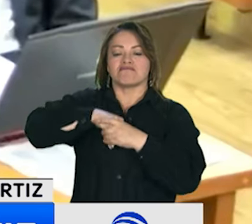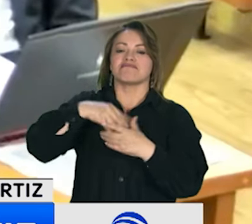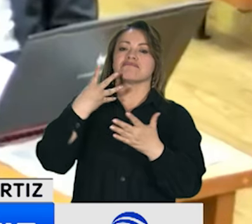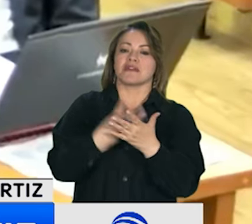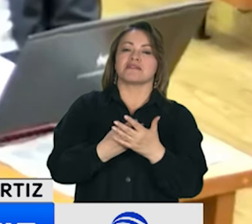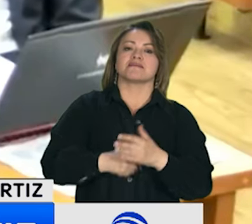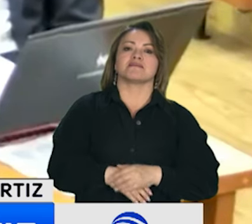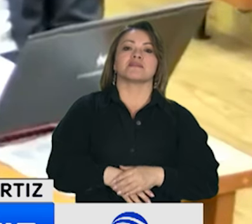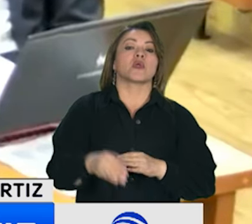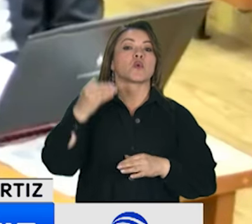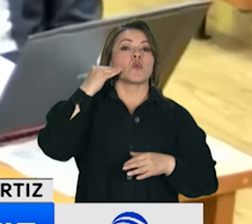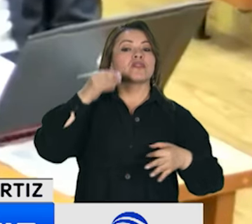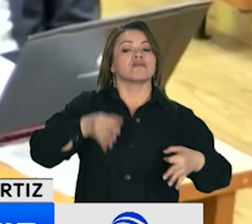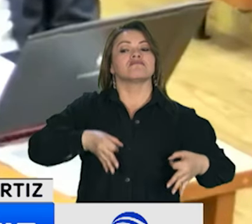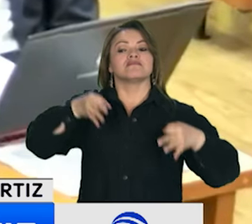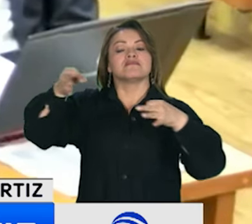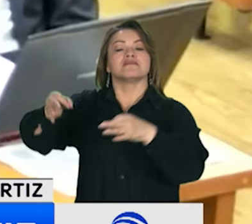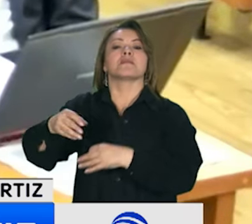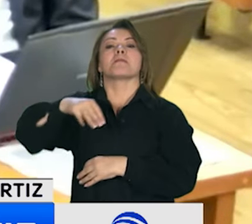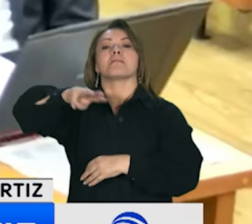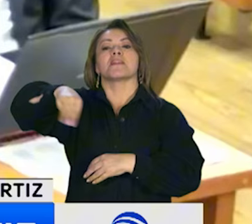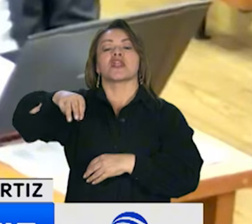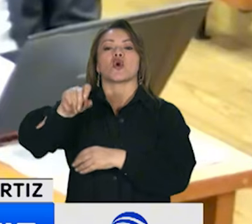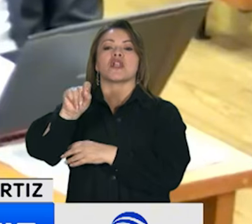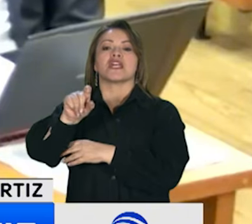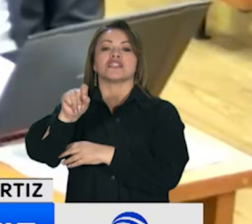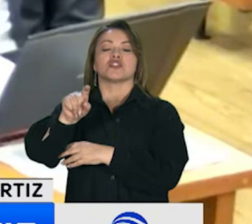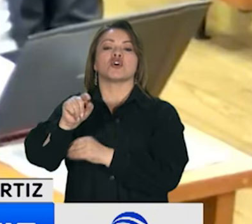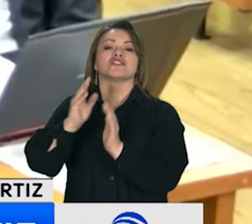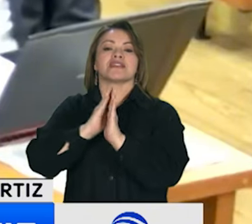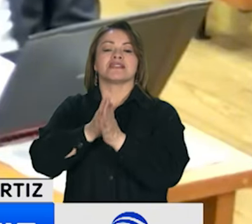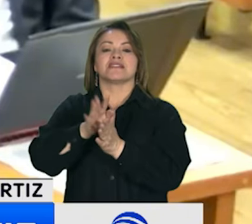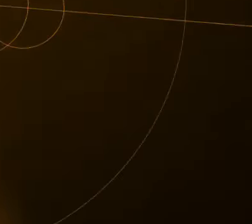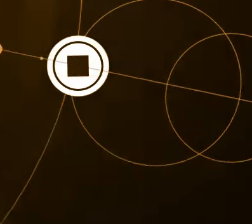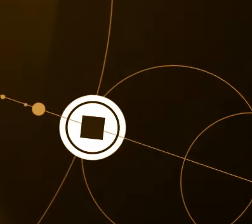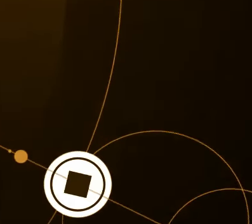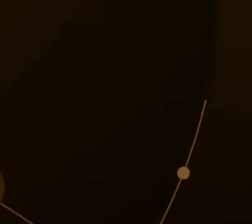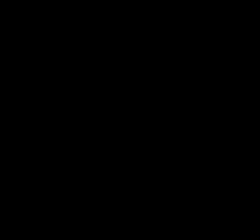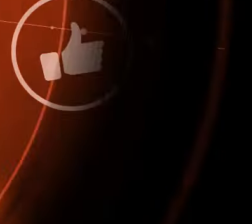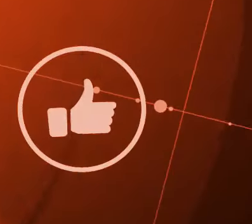audiencia quedó programada para el miércoles 11 de diciembre a las 9 de la mañana.